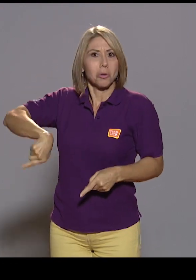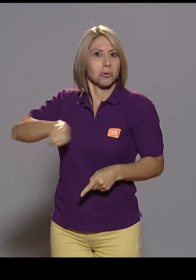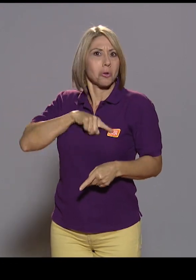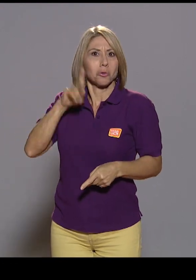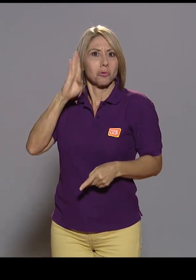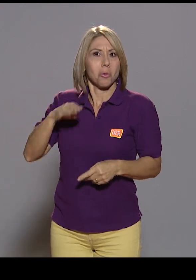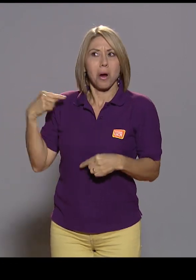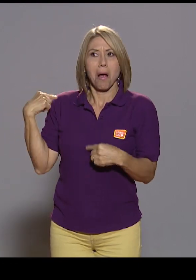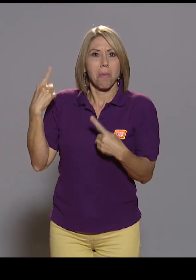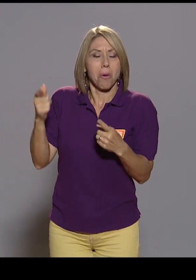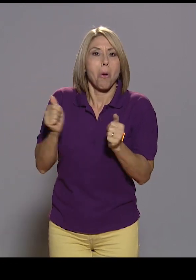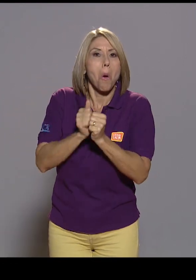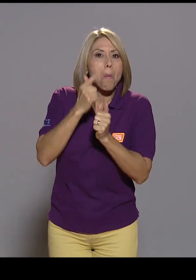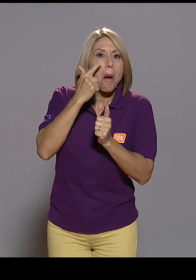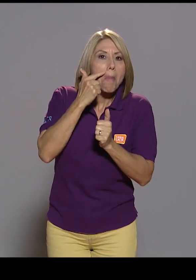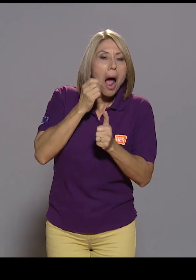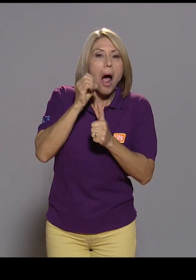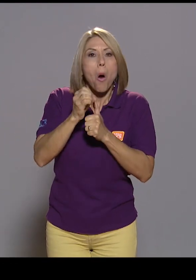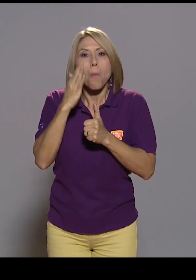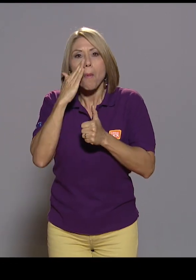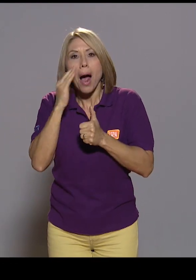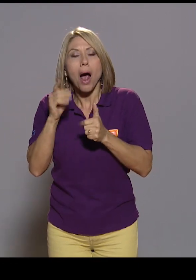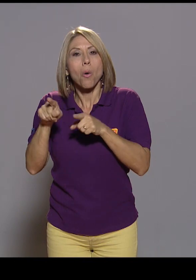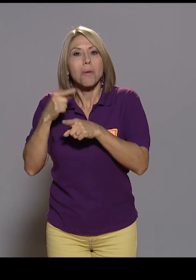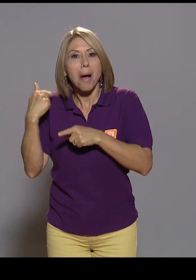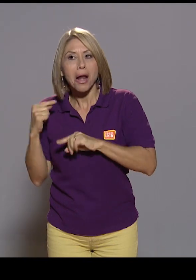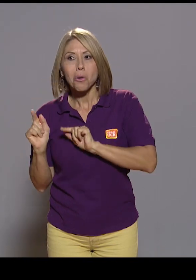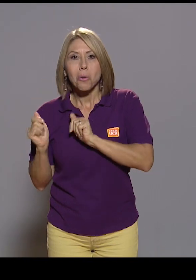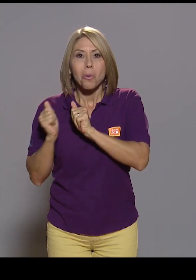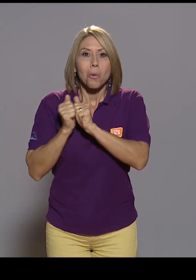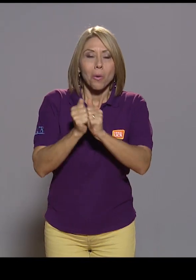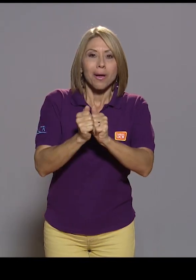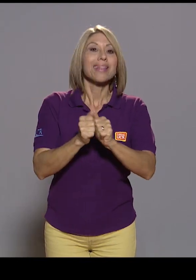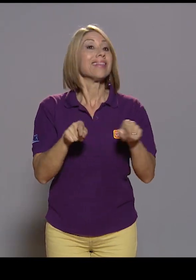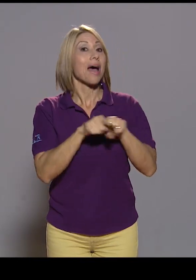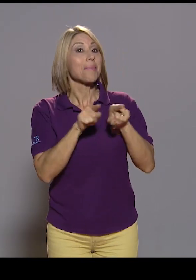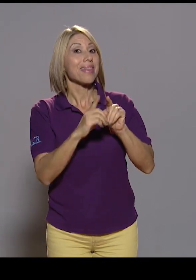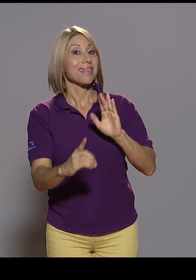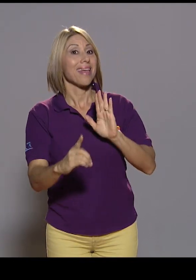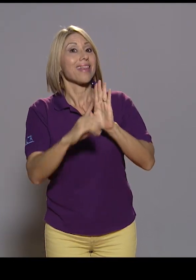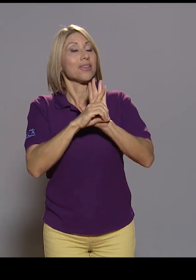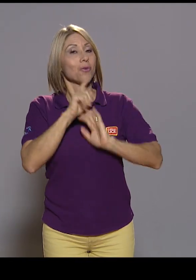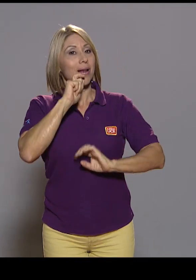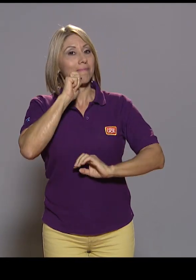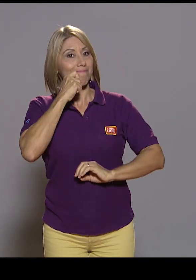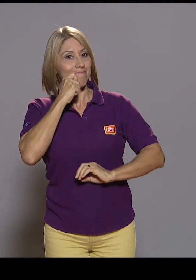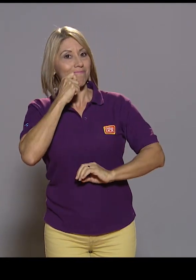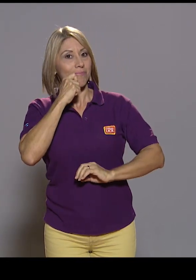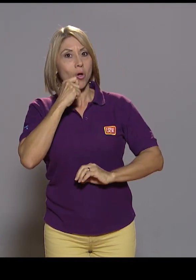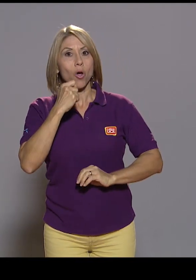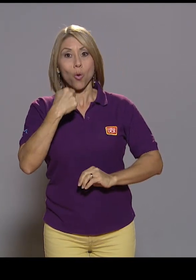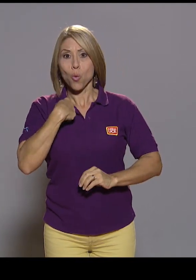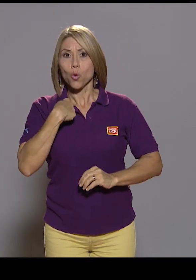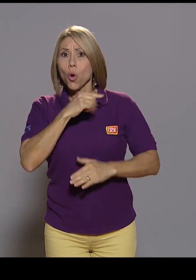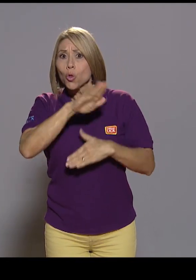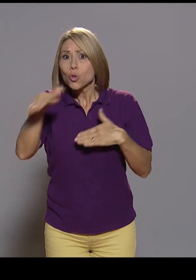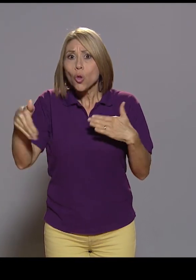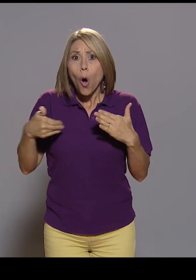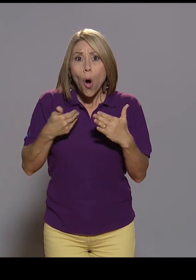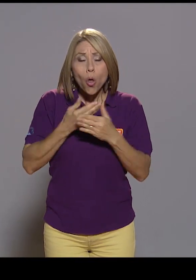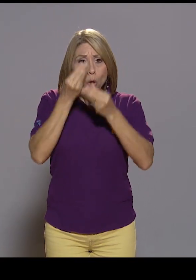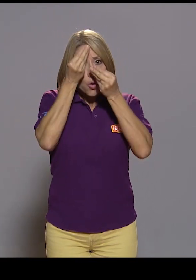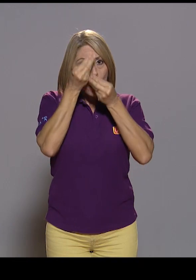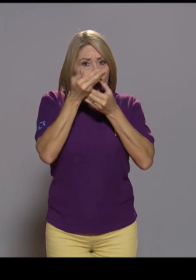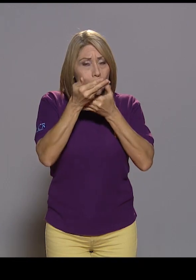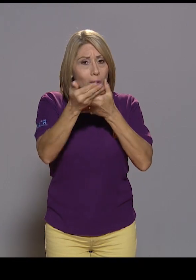un hermano, ¿verdad? Ese derecho a la intimidad, a la privacidad, ¿verdad?, uno no todo lo comparte con su familia directa, ¿verdad?, muchas cosas sí, pero